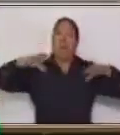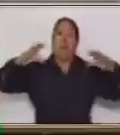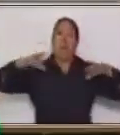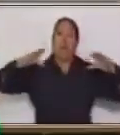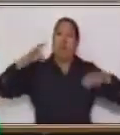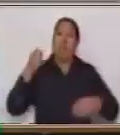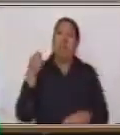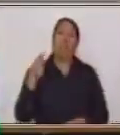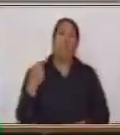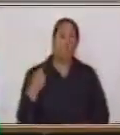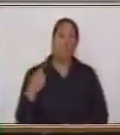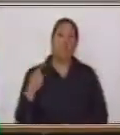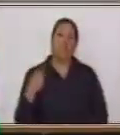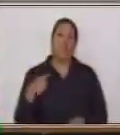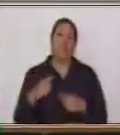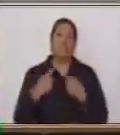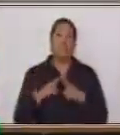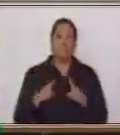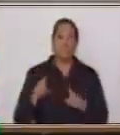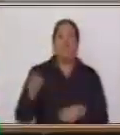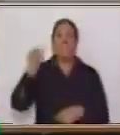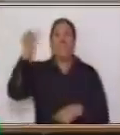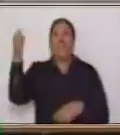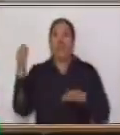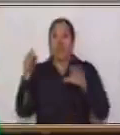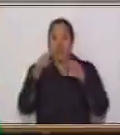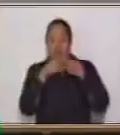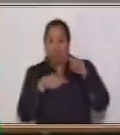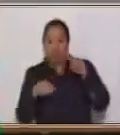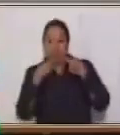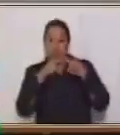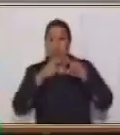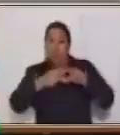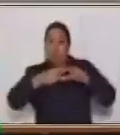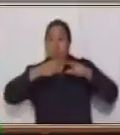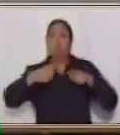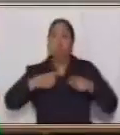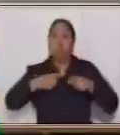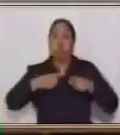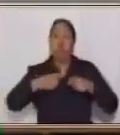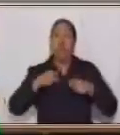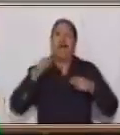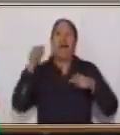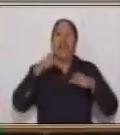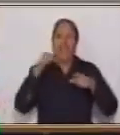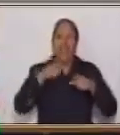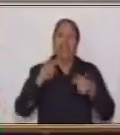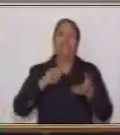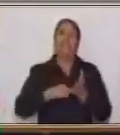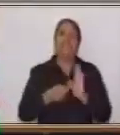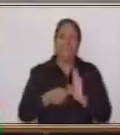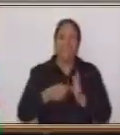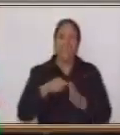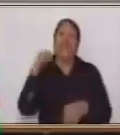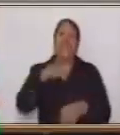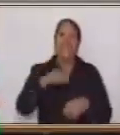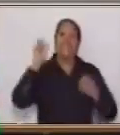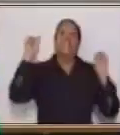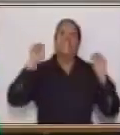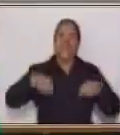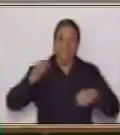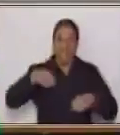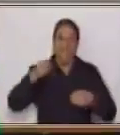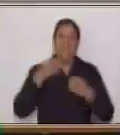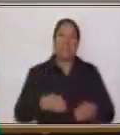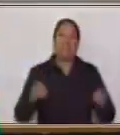Mientras que este, como tiene el círculo del centro más grande, significa que este sí recibió